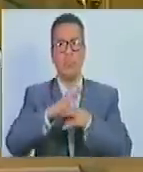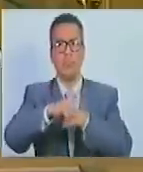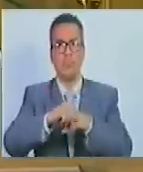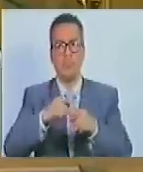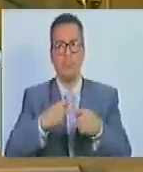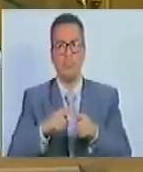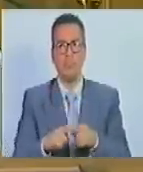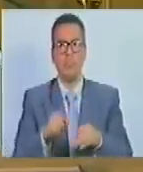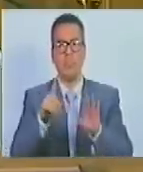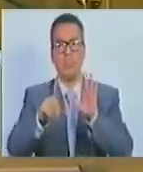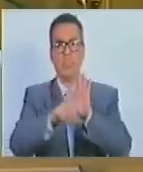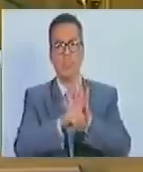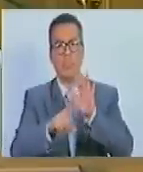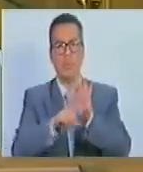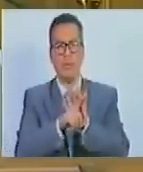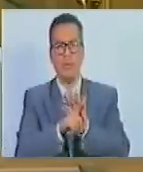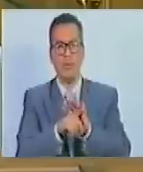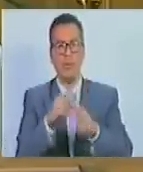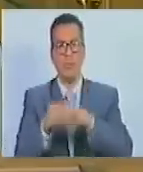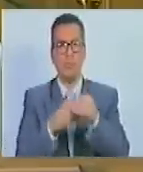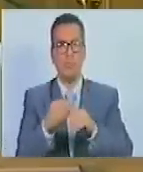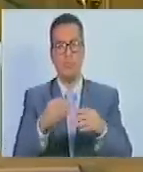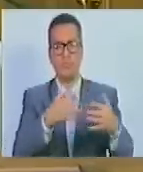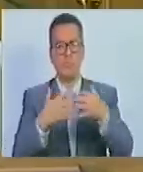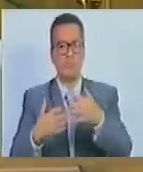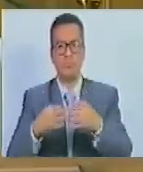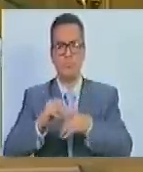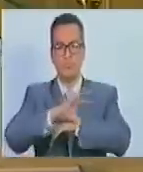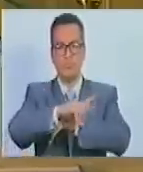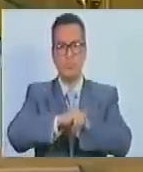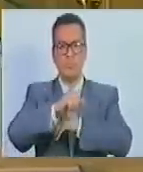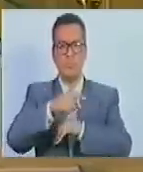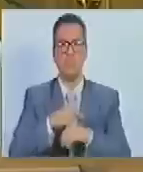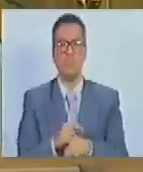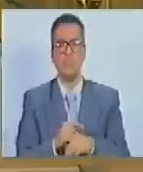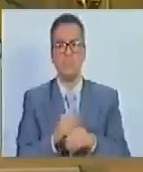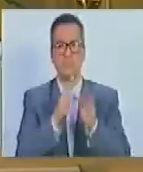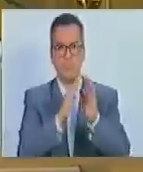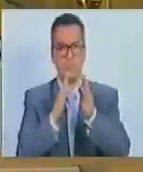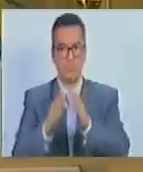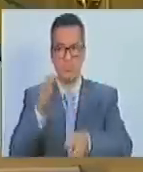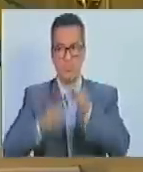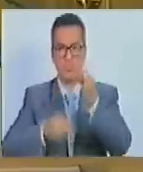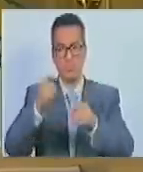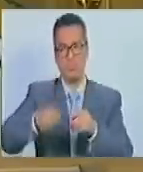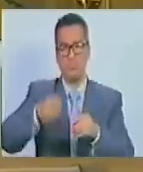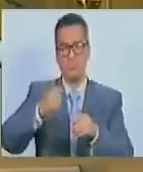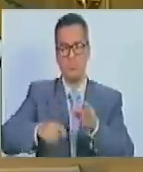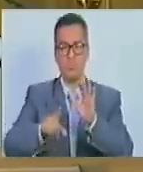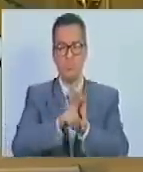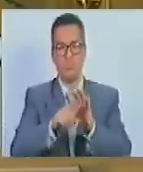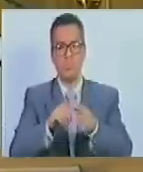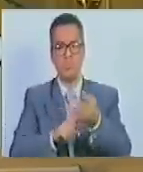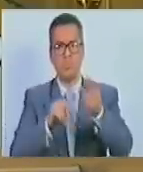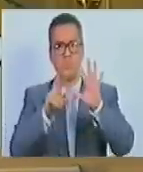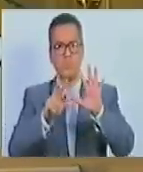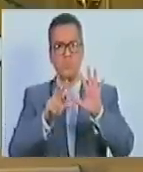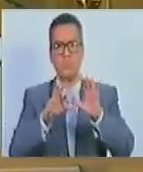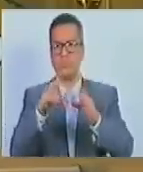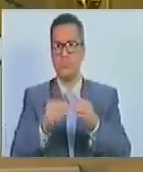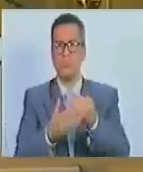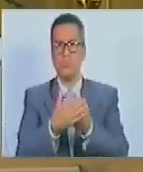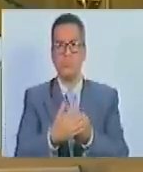en las leyes en materia de lucha contra la corrupción y el ordenamiento jurídico penal. Ocho. Omisión